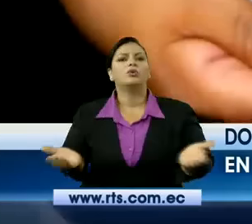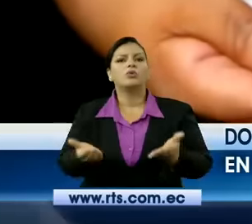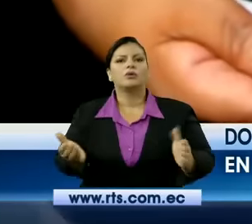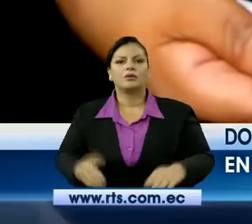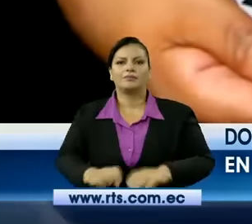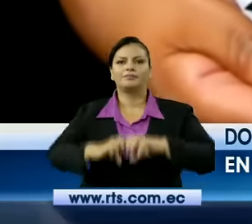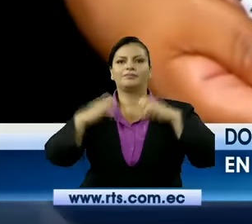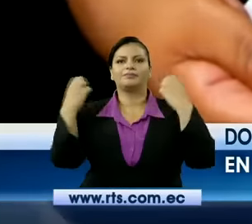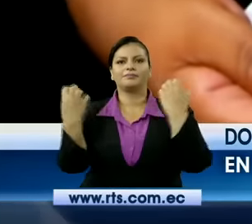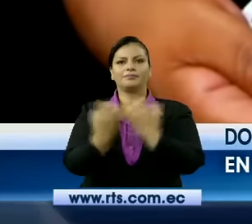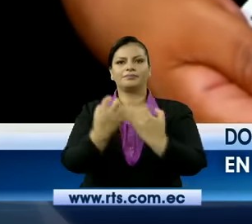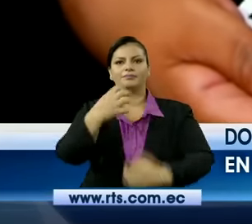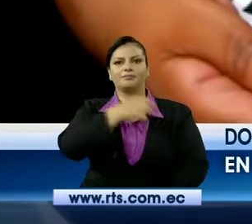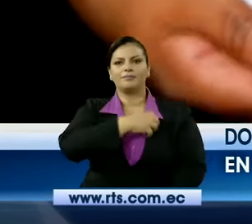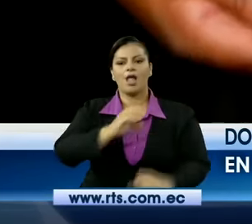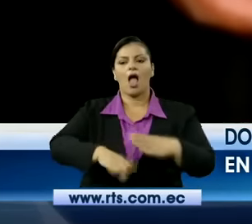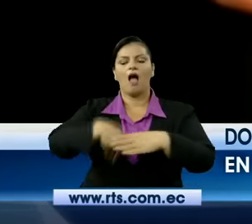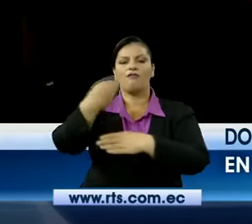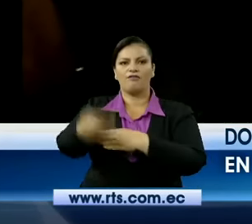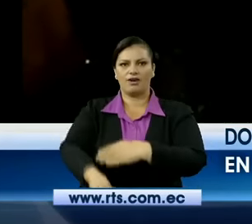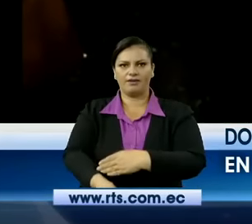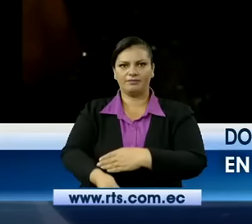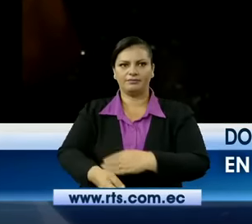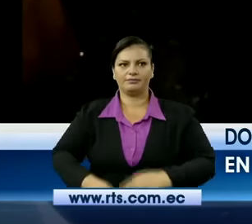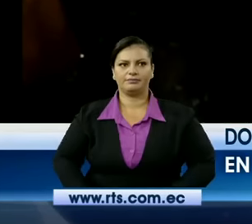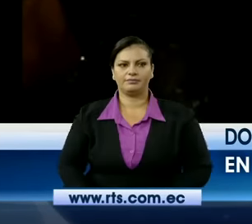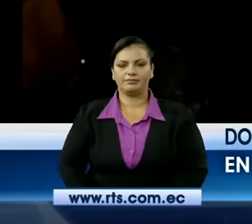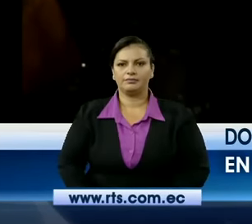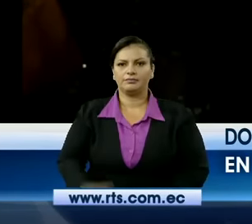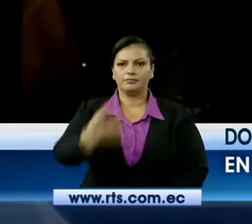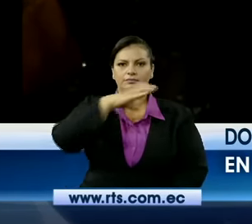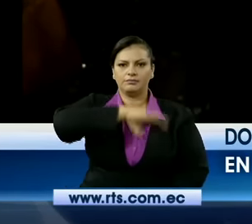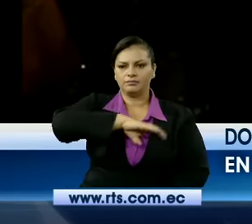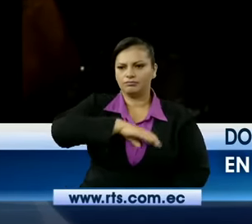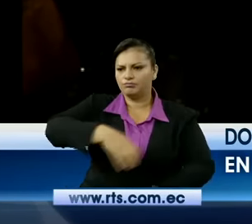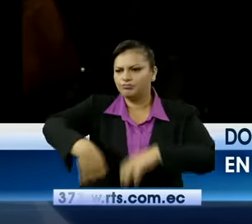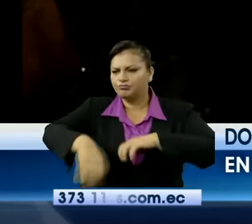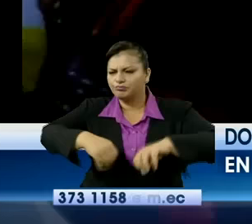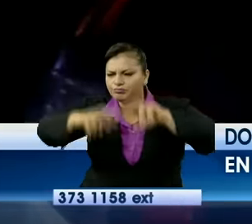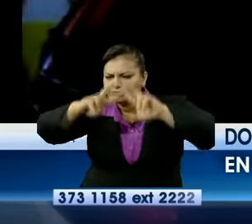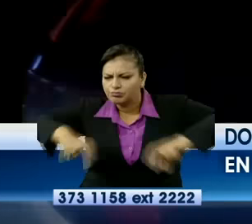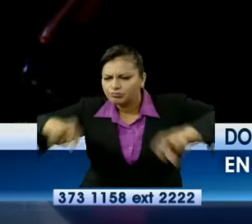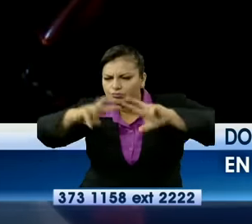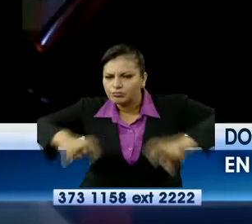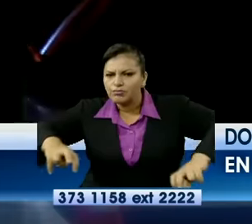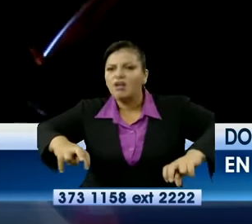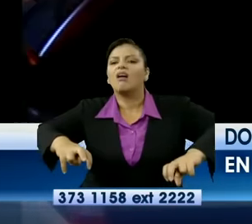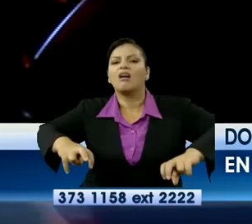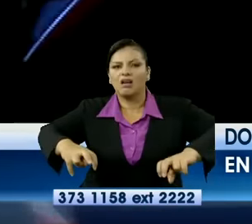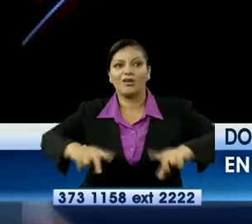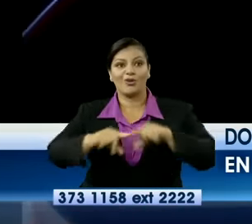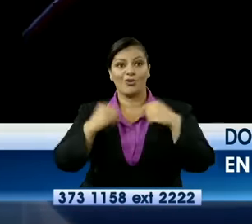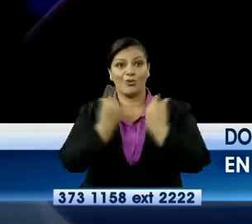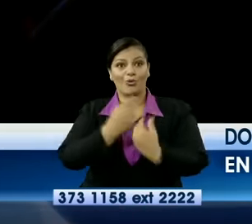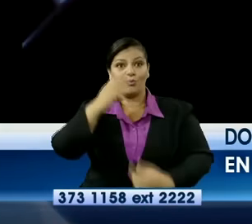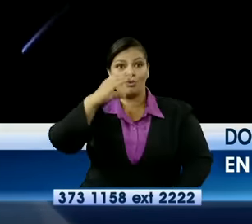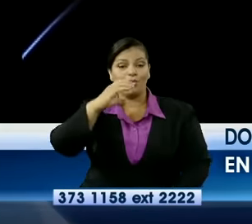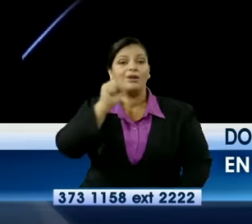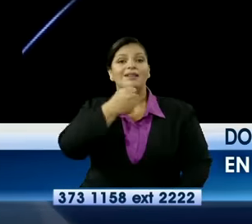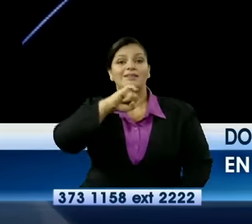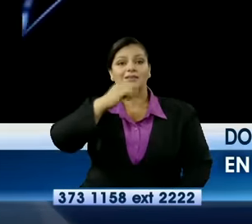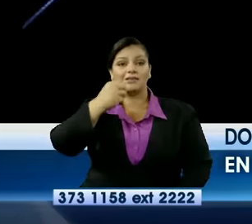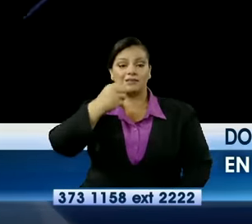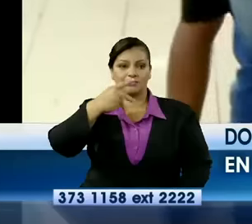Guayaquil. Las tareas investigativas llevaron a los agentes de la CIPROVAC a allanar una casa en el sector